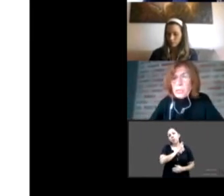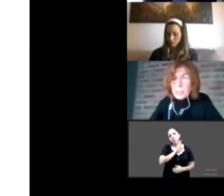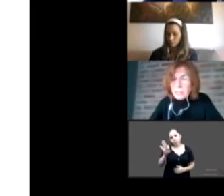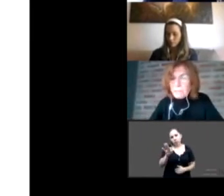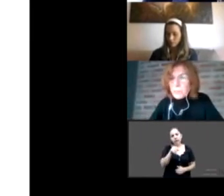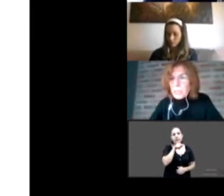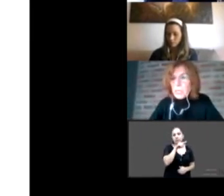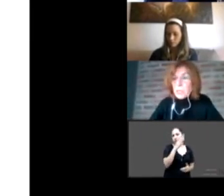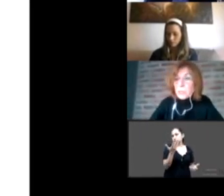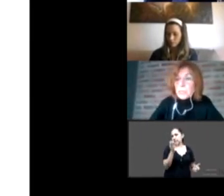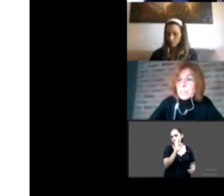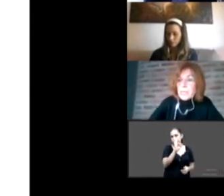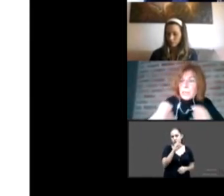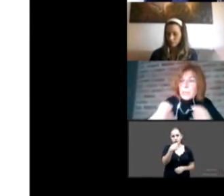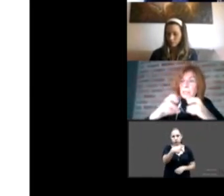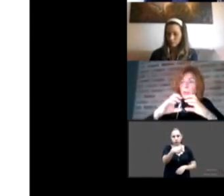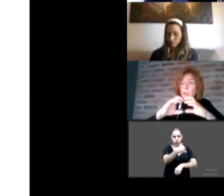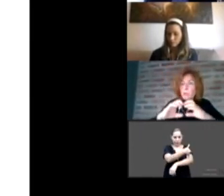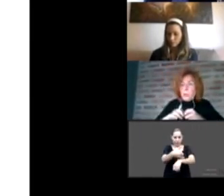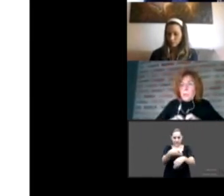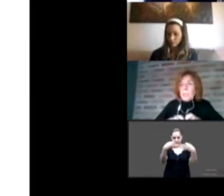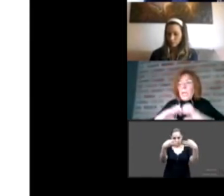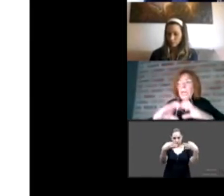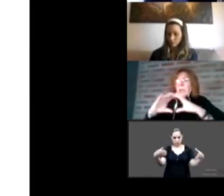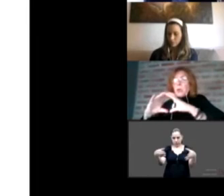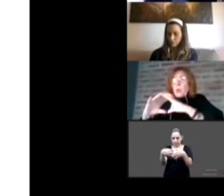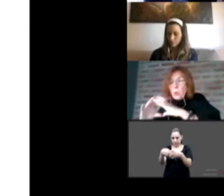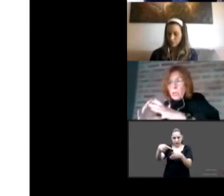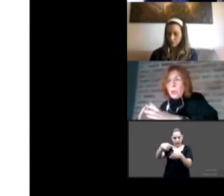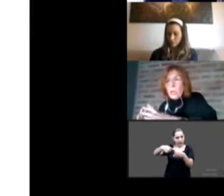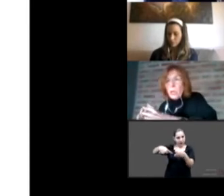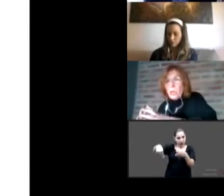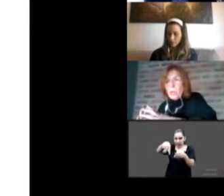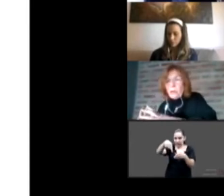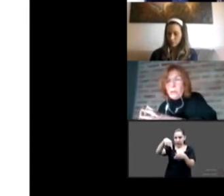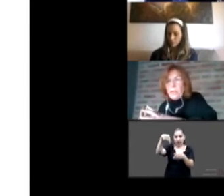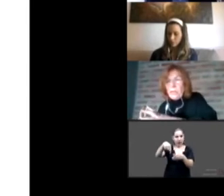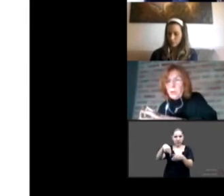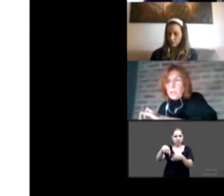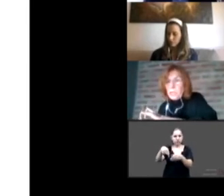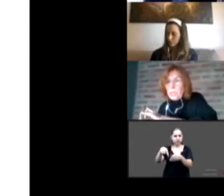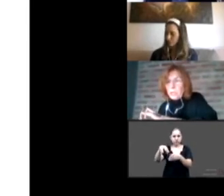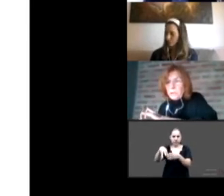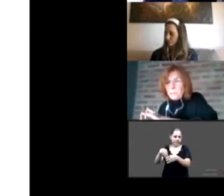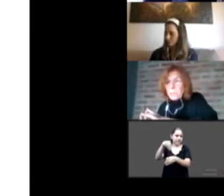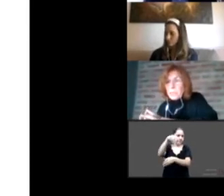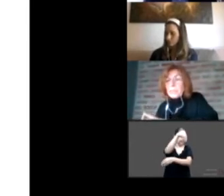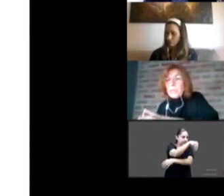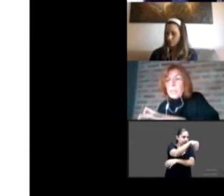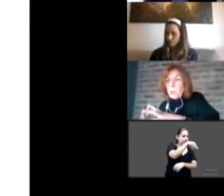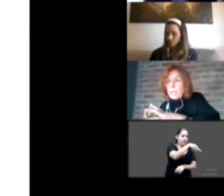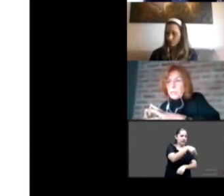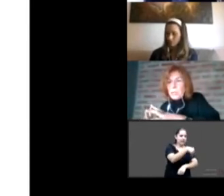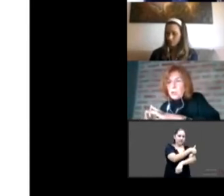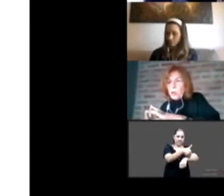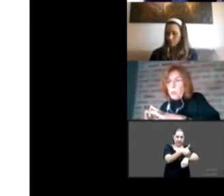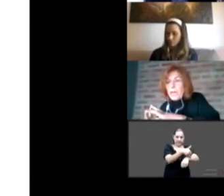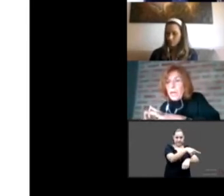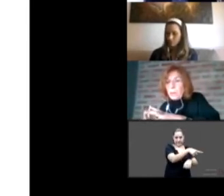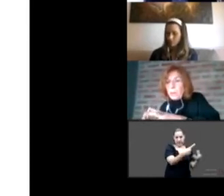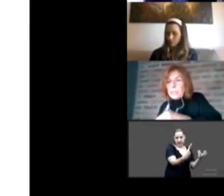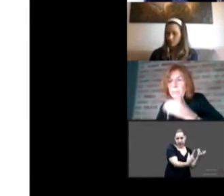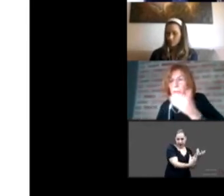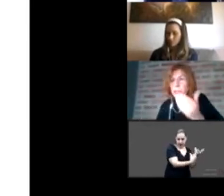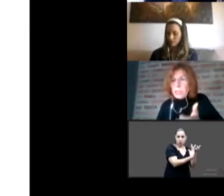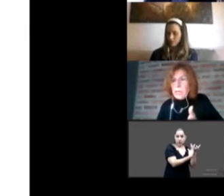familiar de origen, puede ser apartado de su familia e incluido en una familia de acogida, si la vulneración ha sido muy